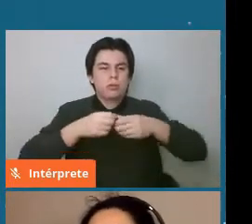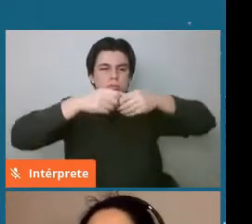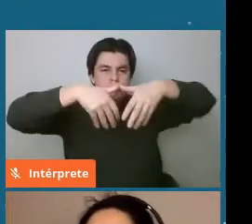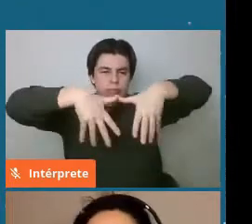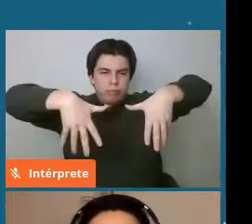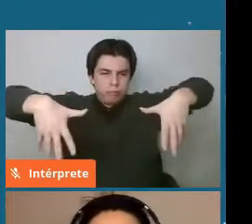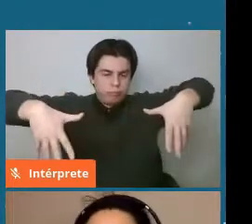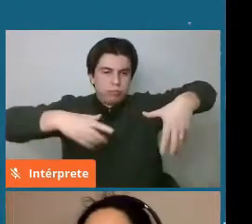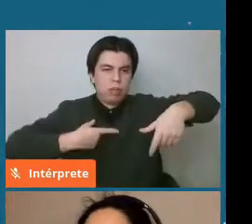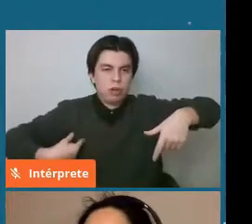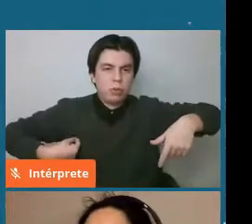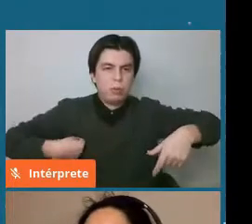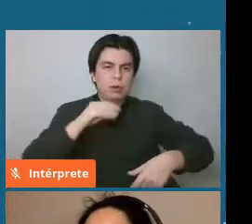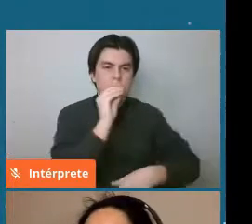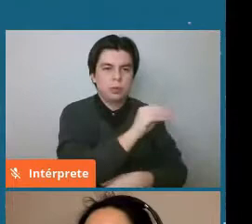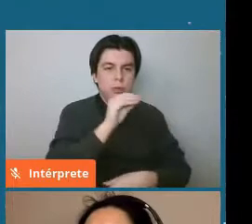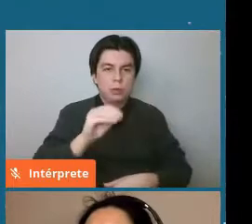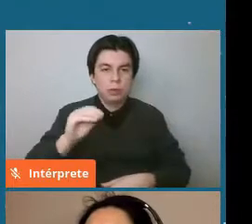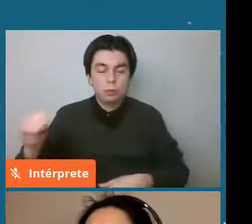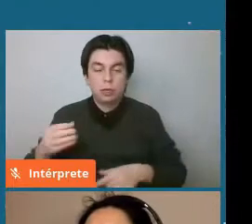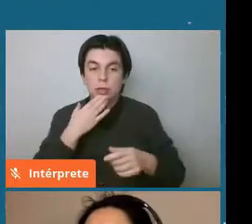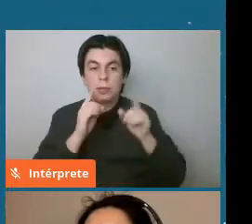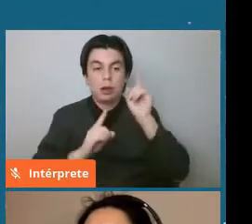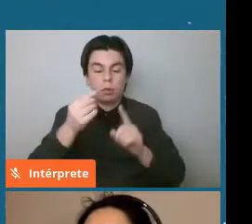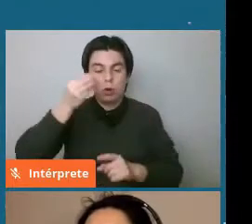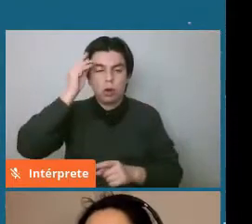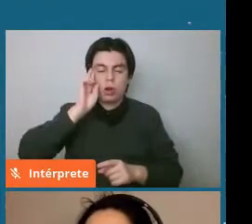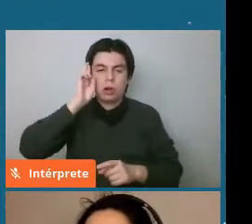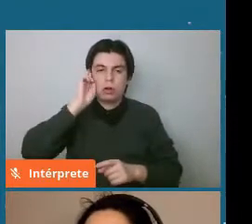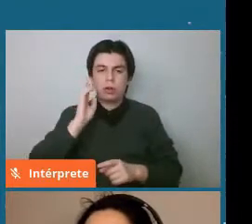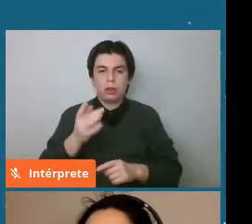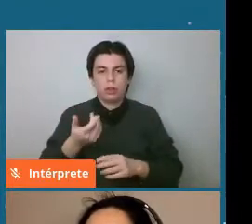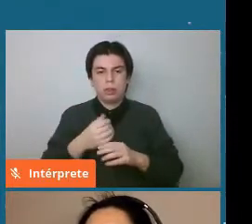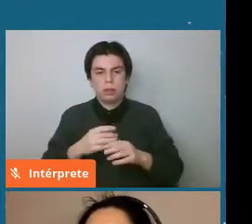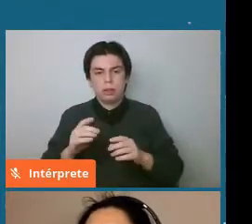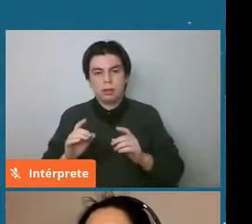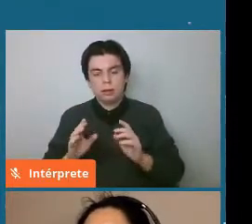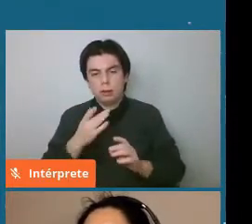Entonces, también para hacer un recuerdo a los que puedan no haber visto estas charlas,